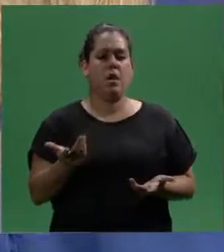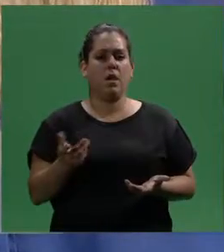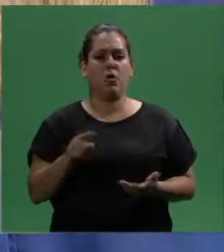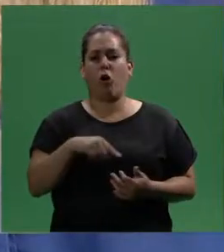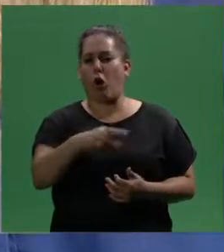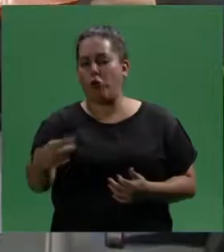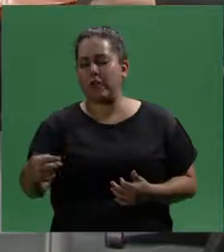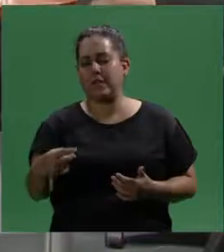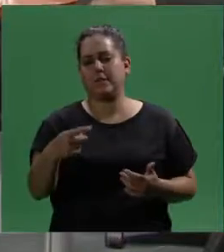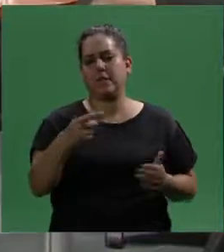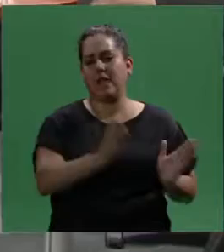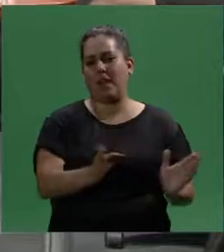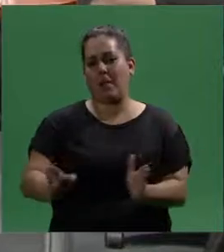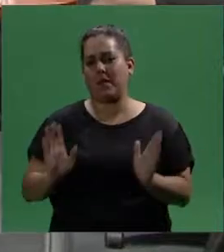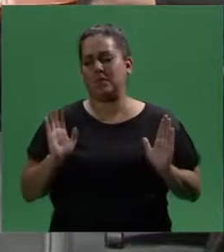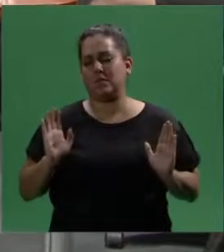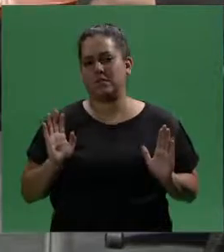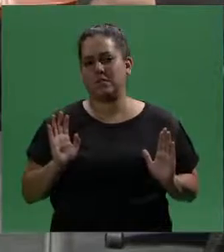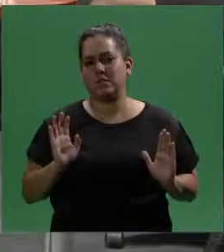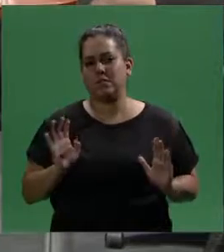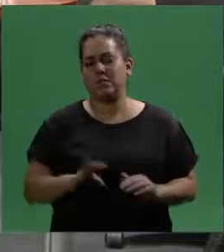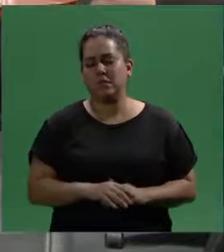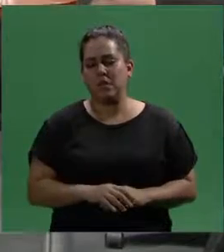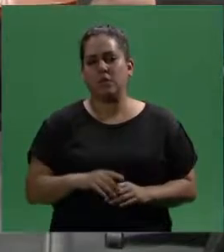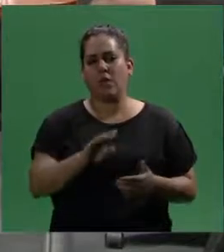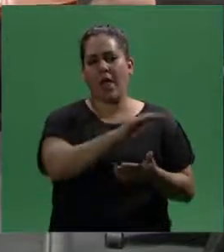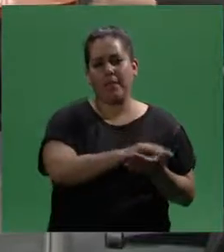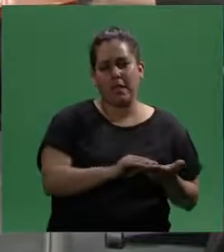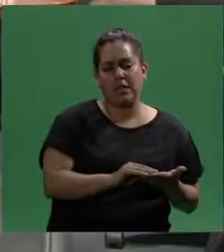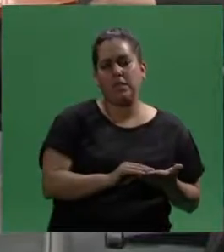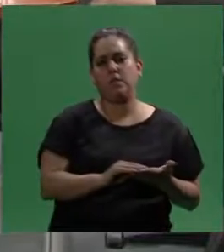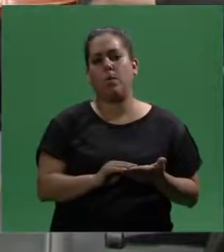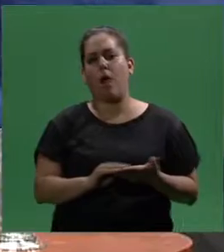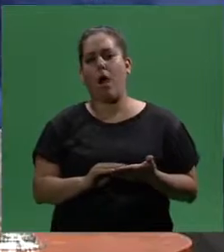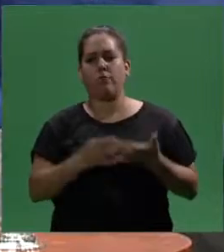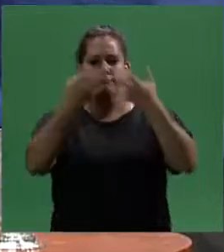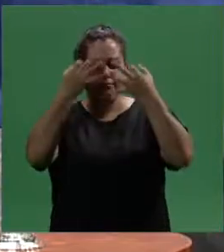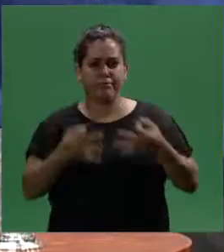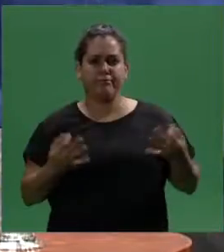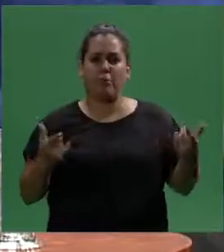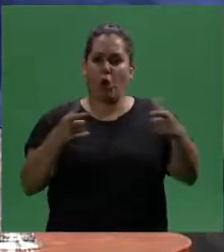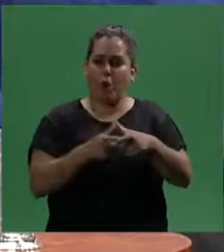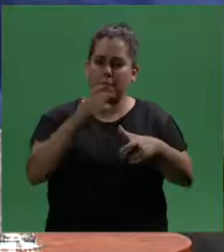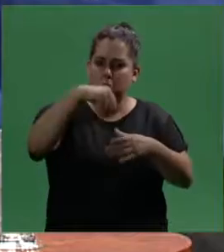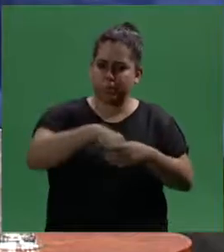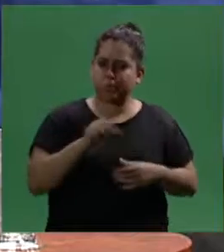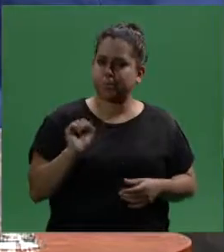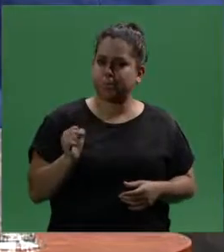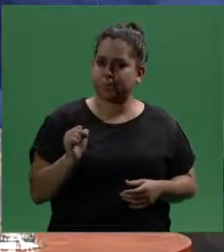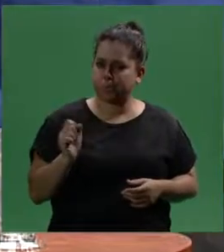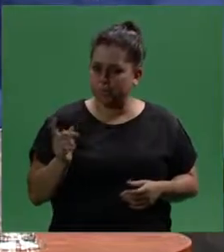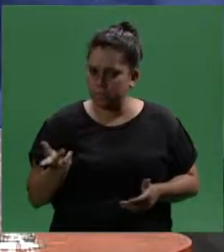etapas administrativas en función concreta de la comisión,